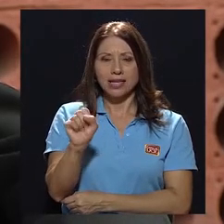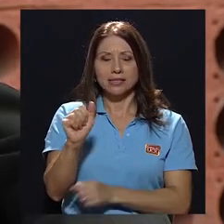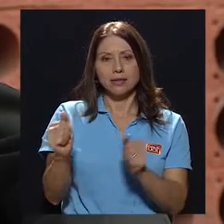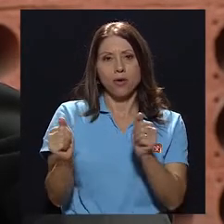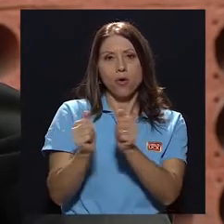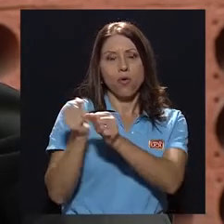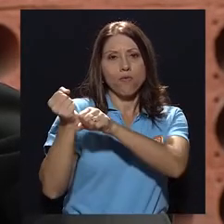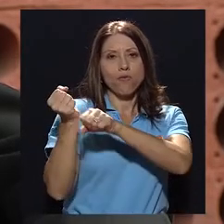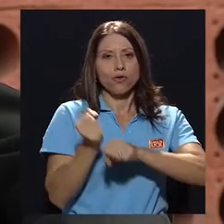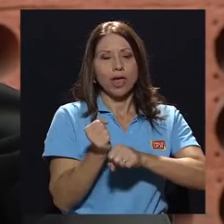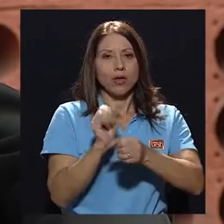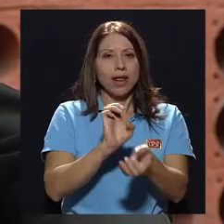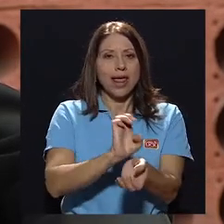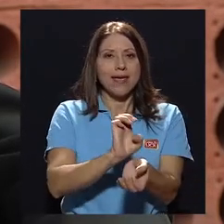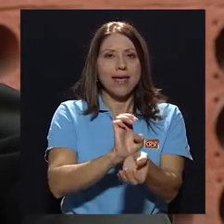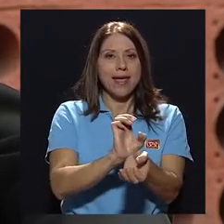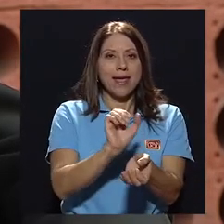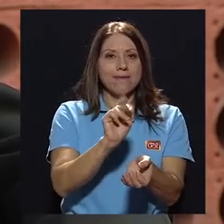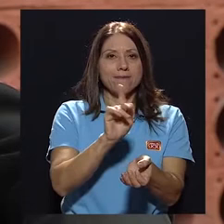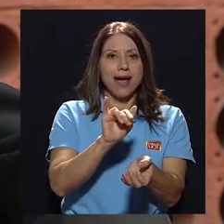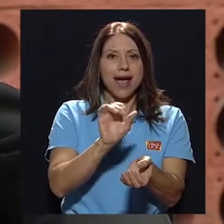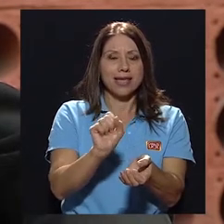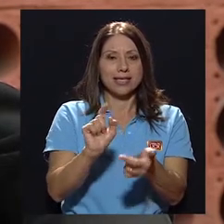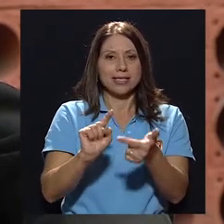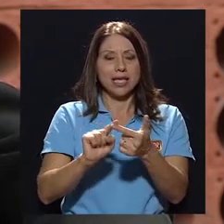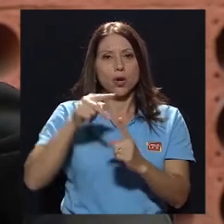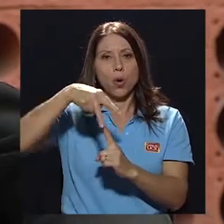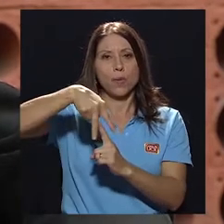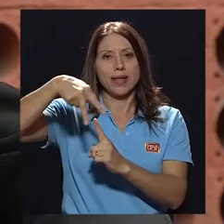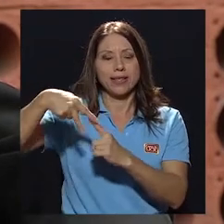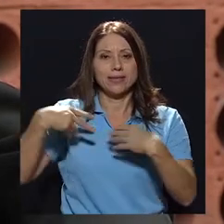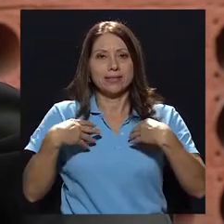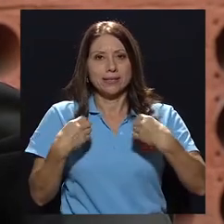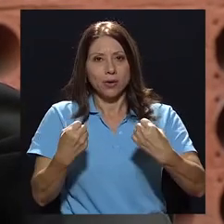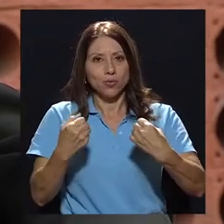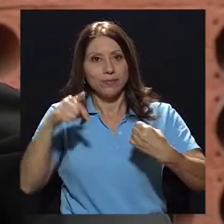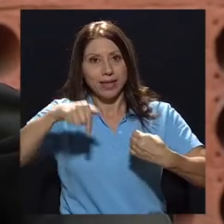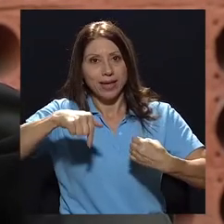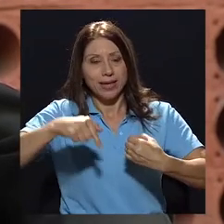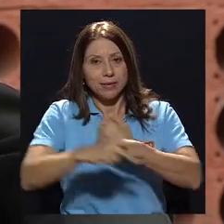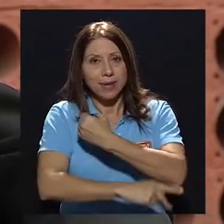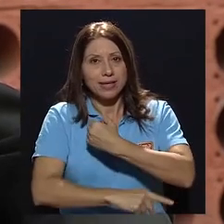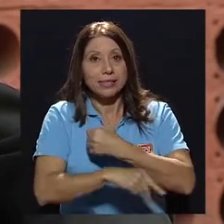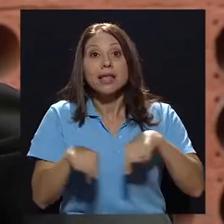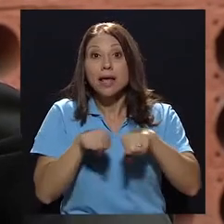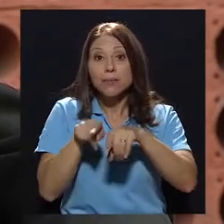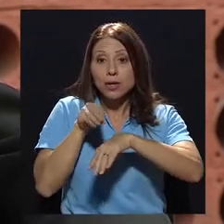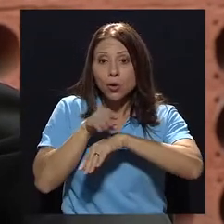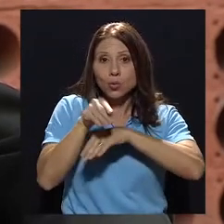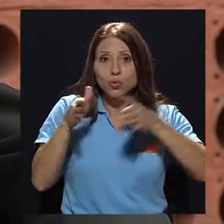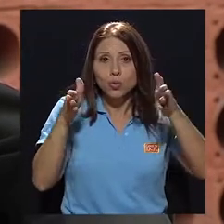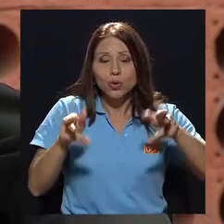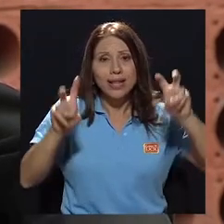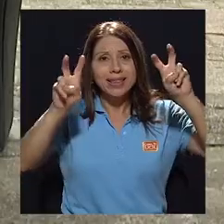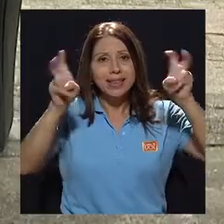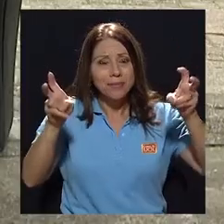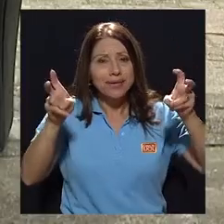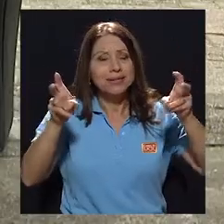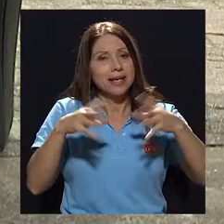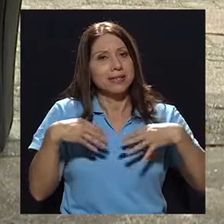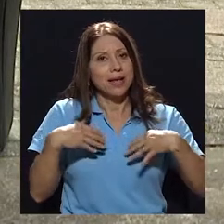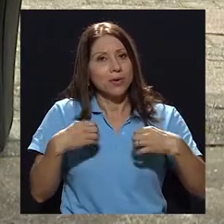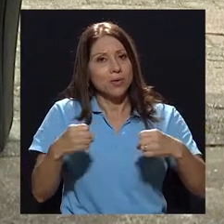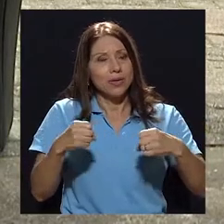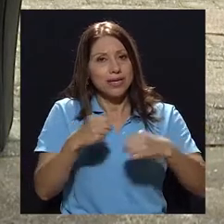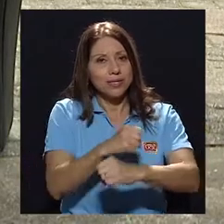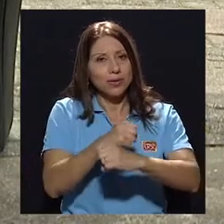cofundador de los EVAIS y las cooperativas de salud en el país, además consultor en sistemas de salud y seguridad